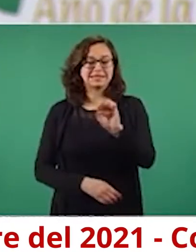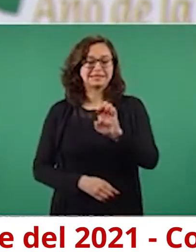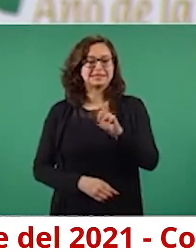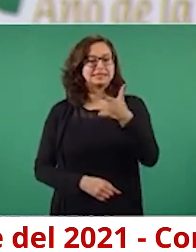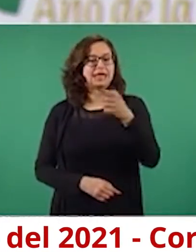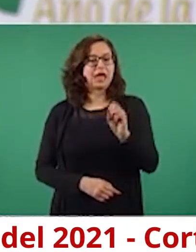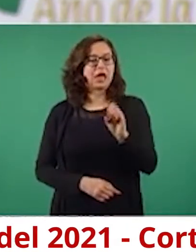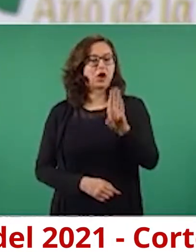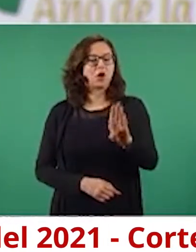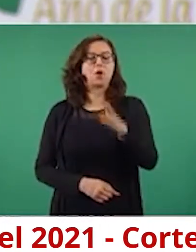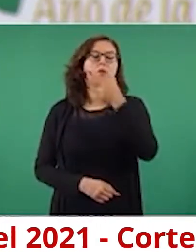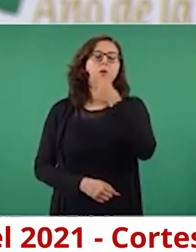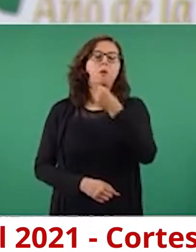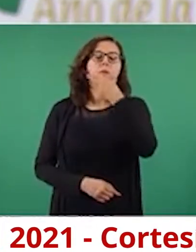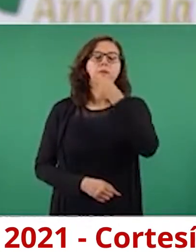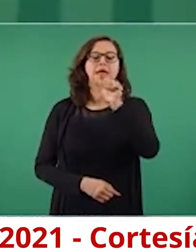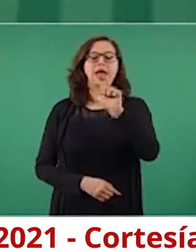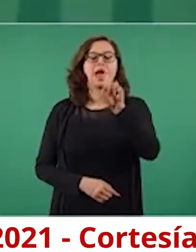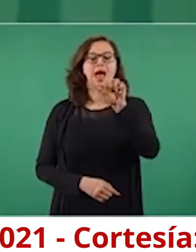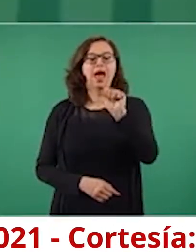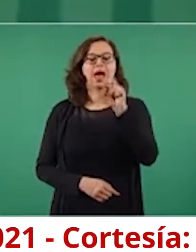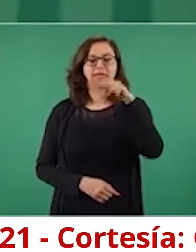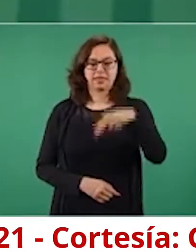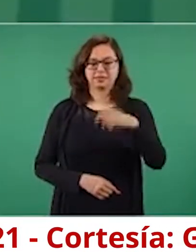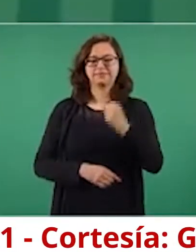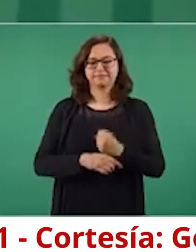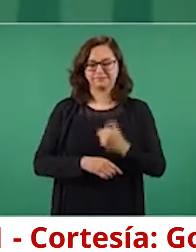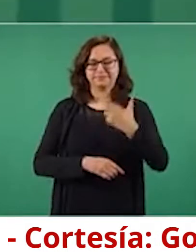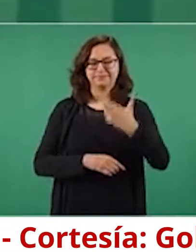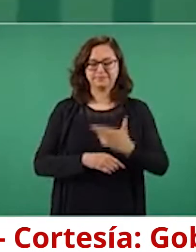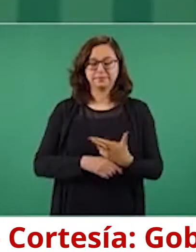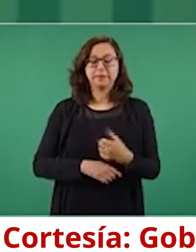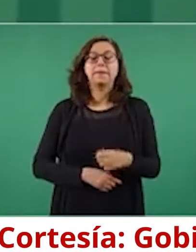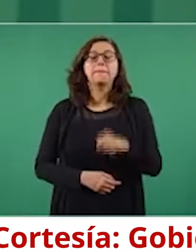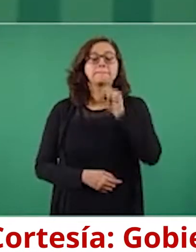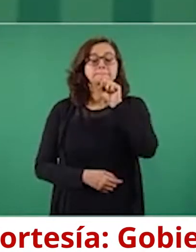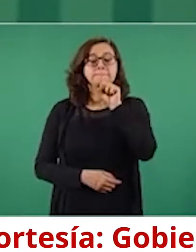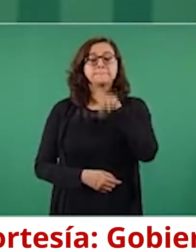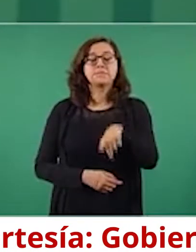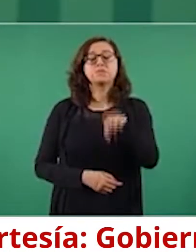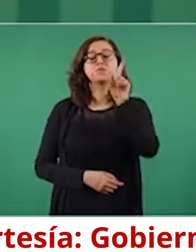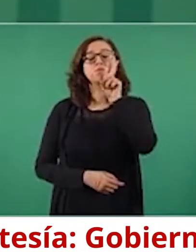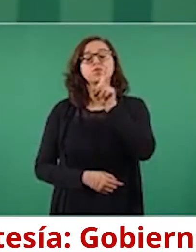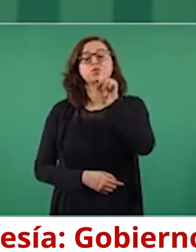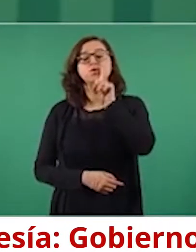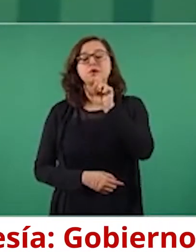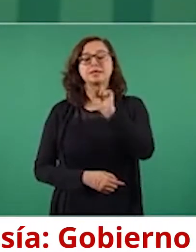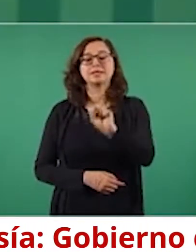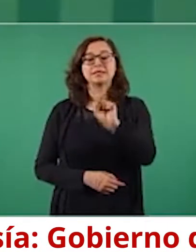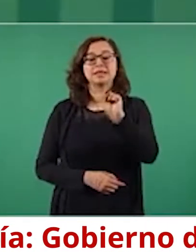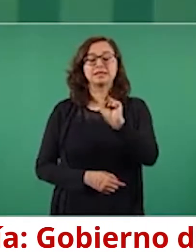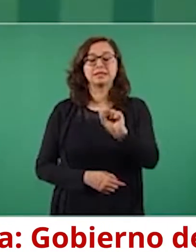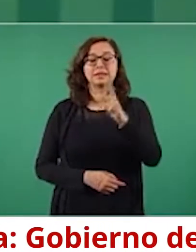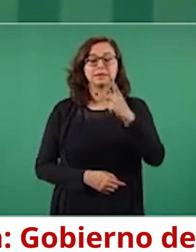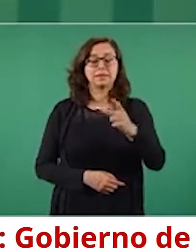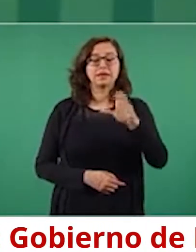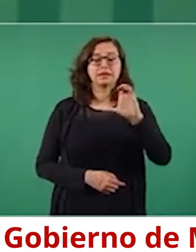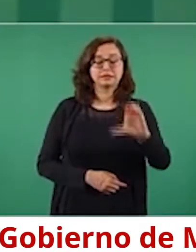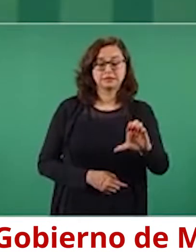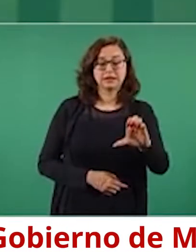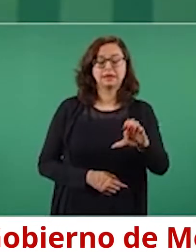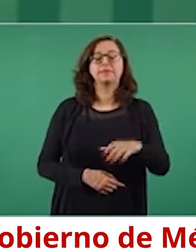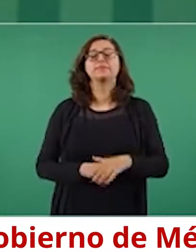Augusto López Hernández, a la secretaria de Seguridad Pública y Protección Ciudadana, que nos informen